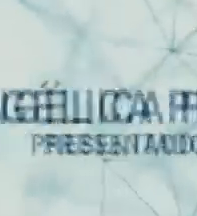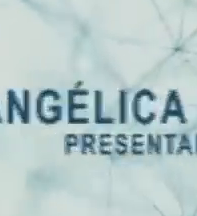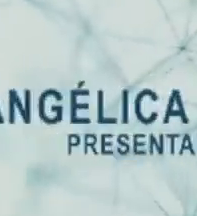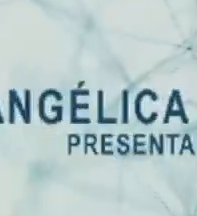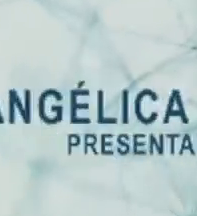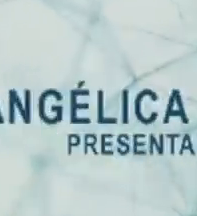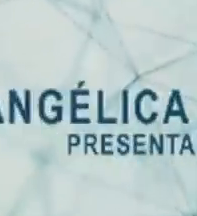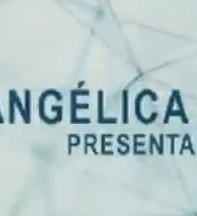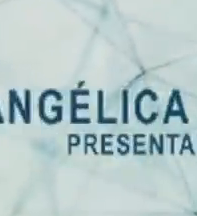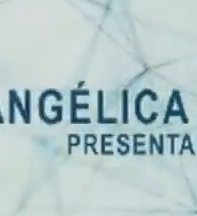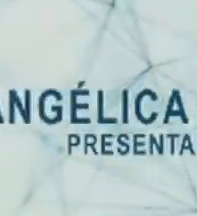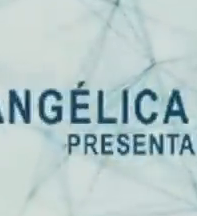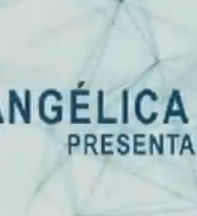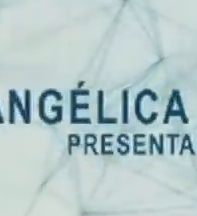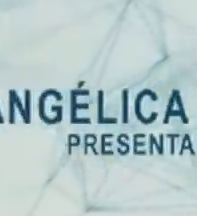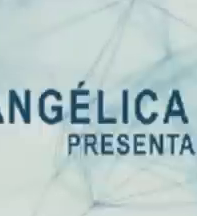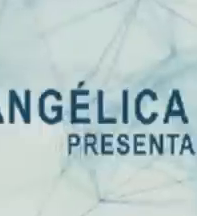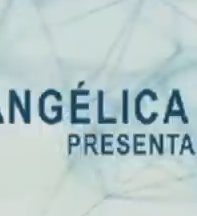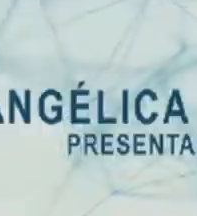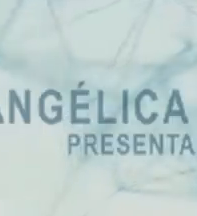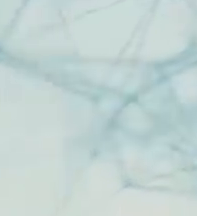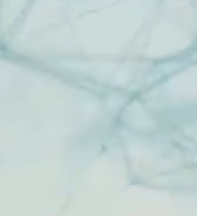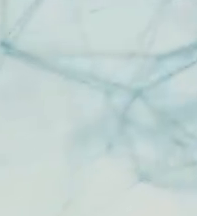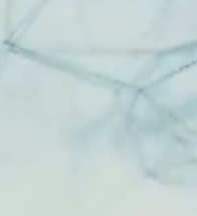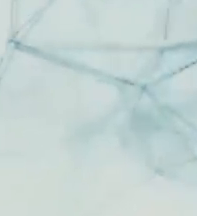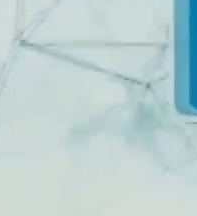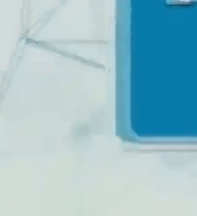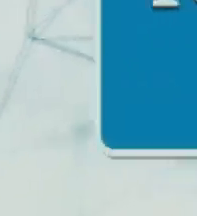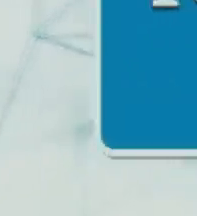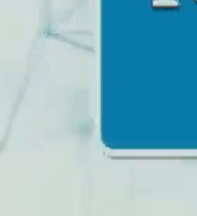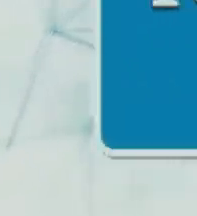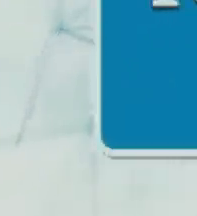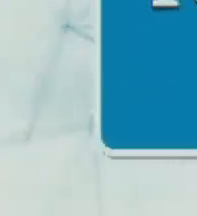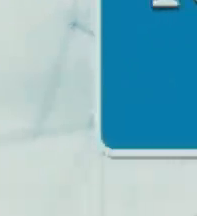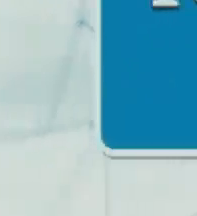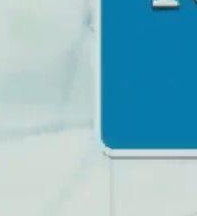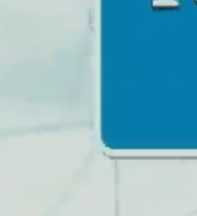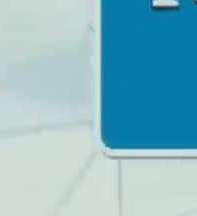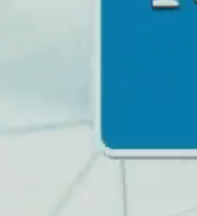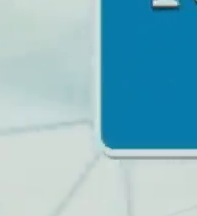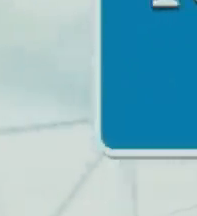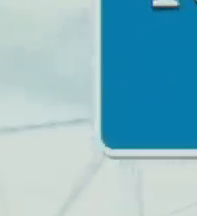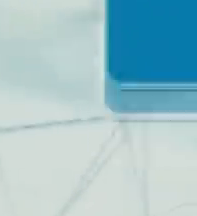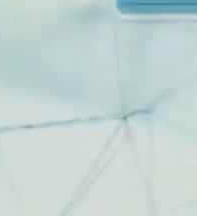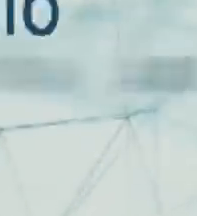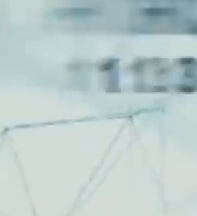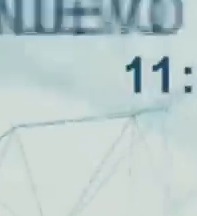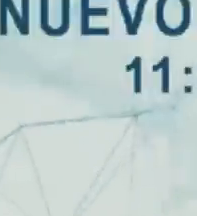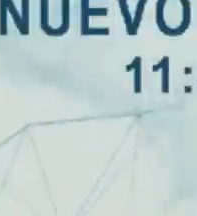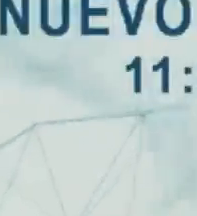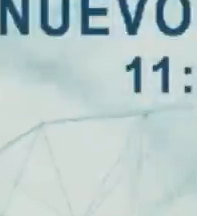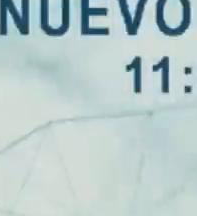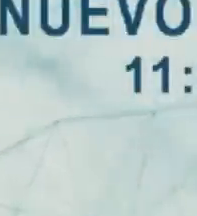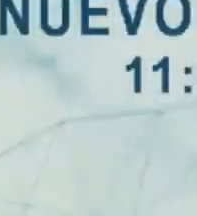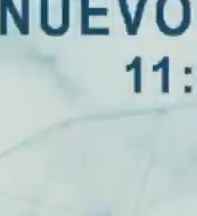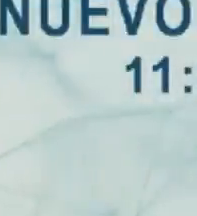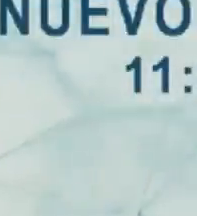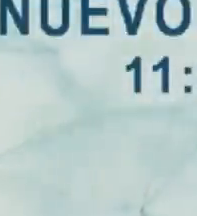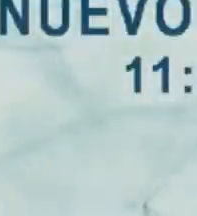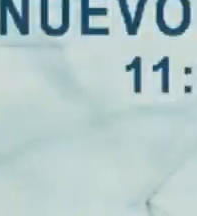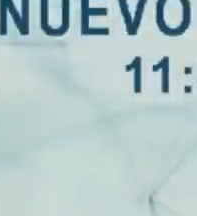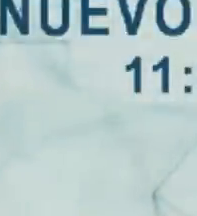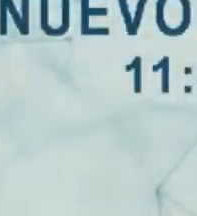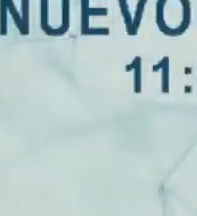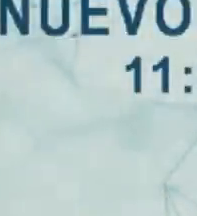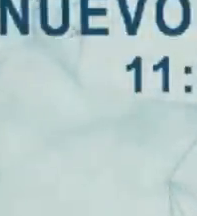A partir de la próxima semana, Agenda Médica cambiará su horario habitual. Espéralo a partir de las 11 y 30 de la mañana,